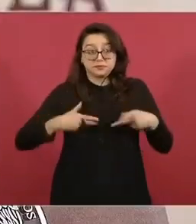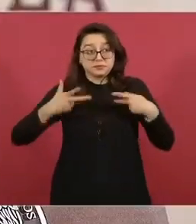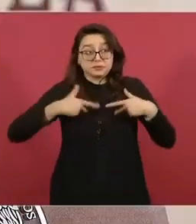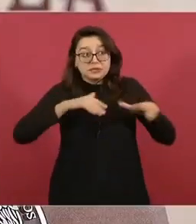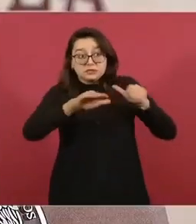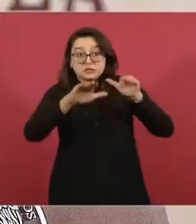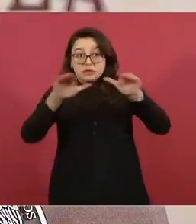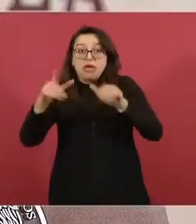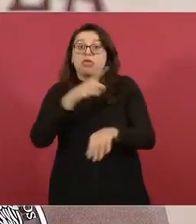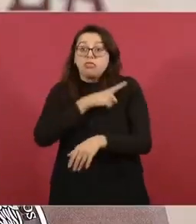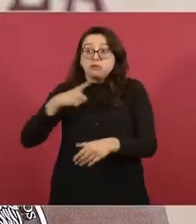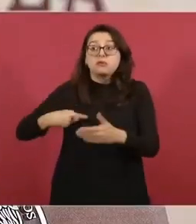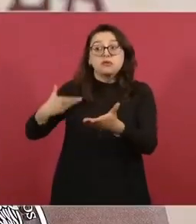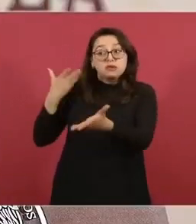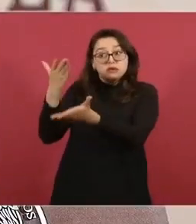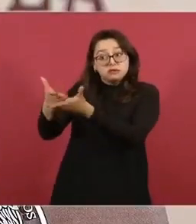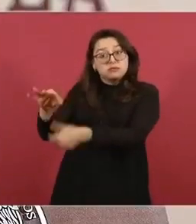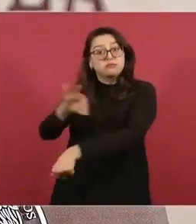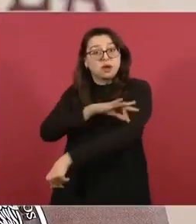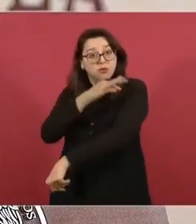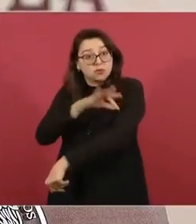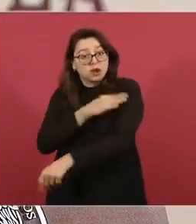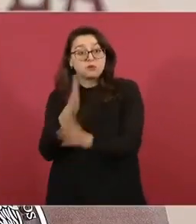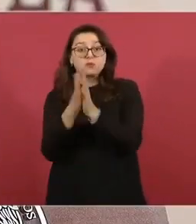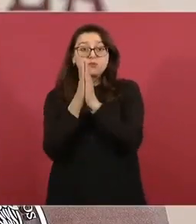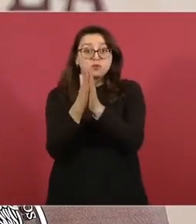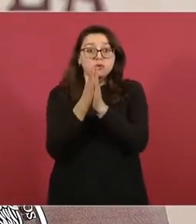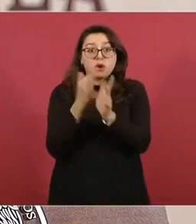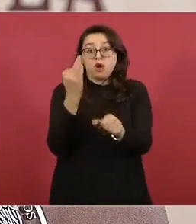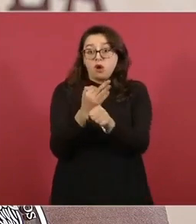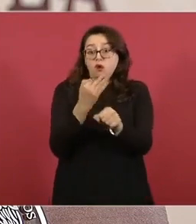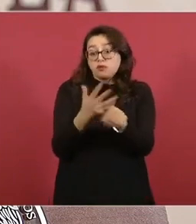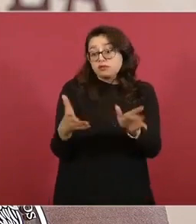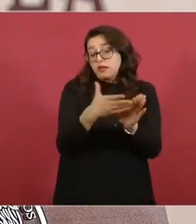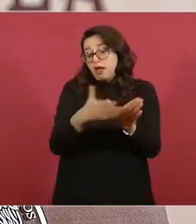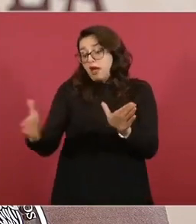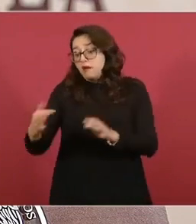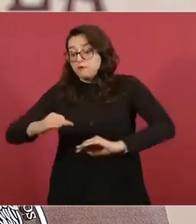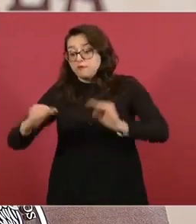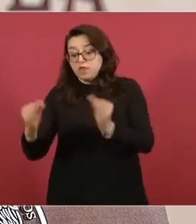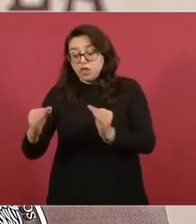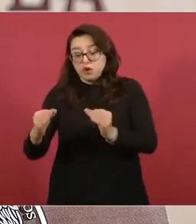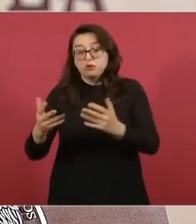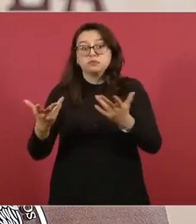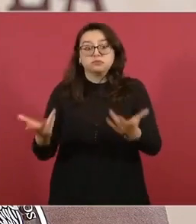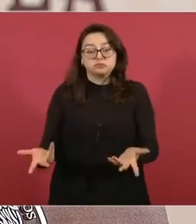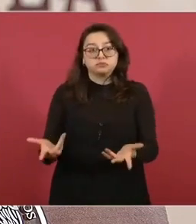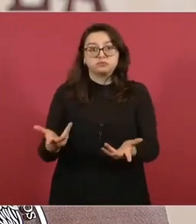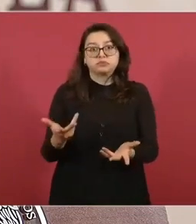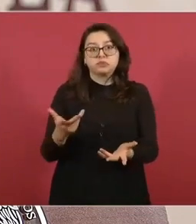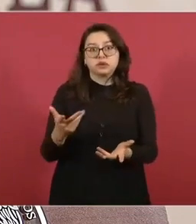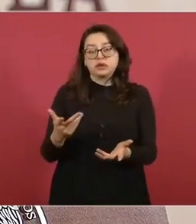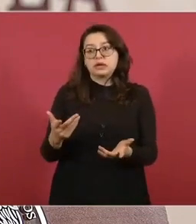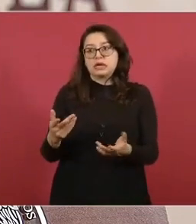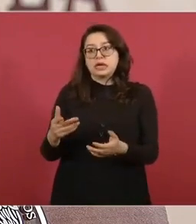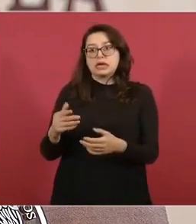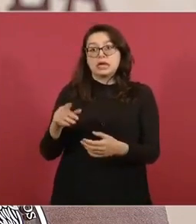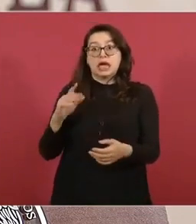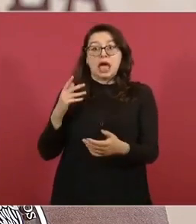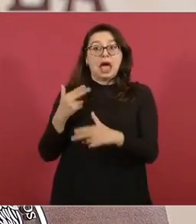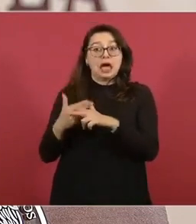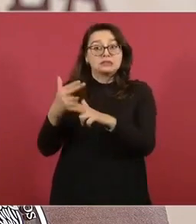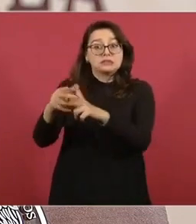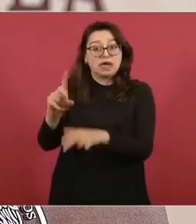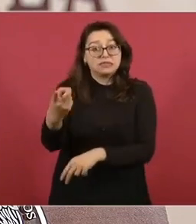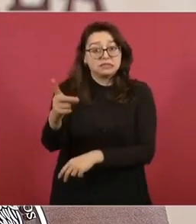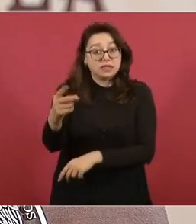hay que recordar que la vacunación durante esta época invernal y conforme antes mejor la idea